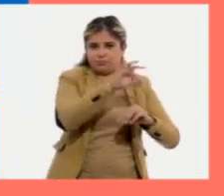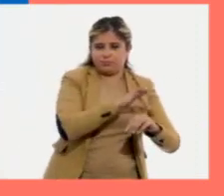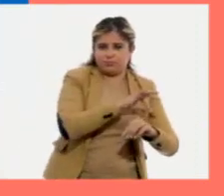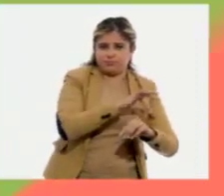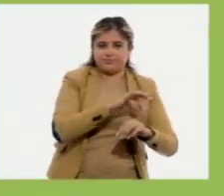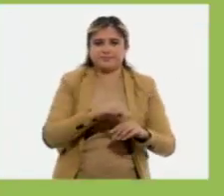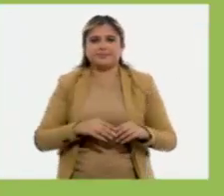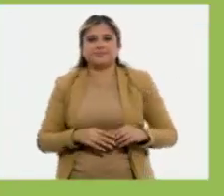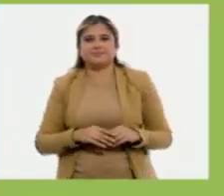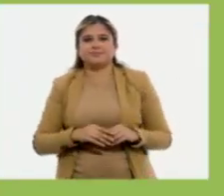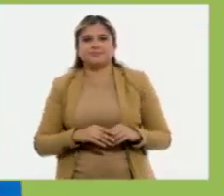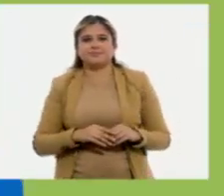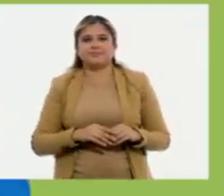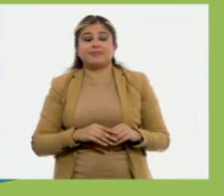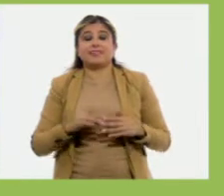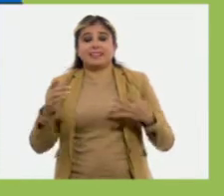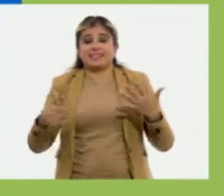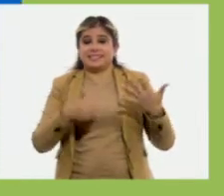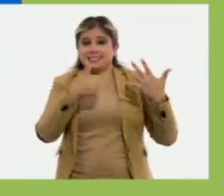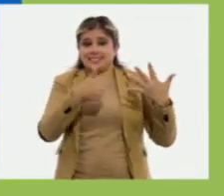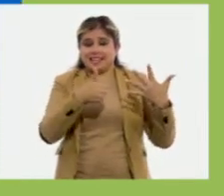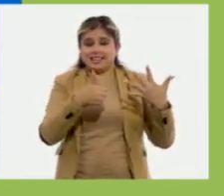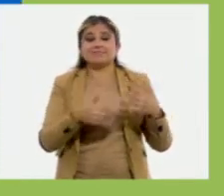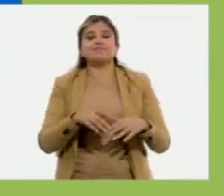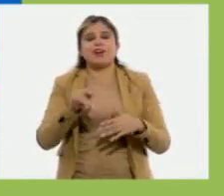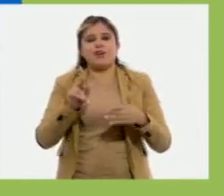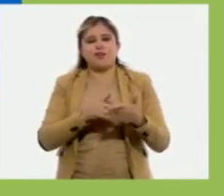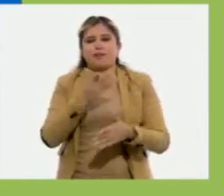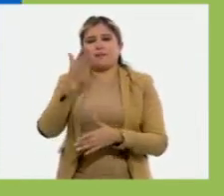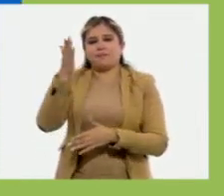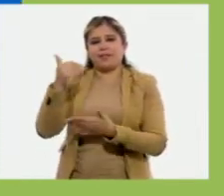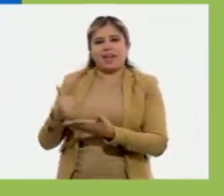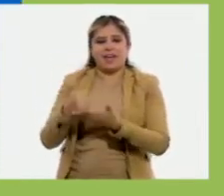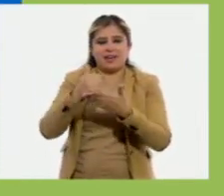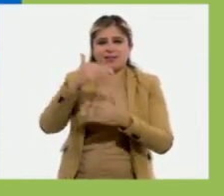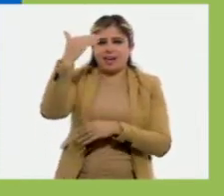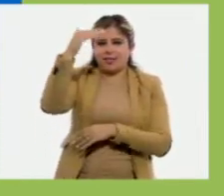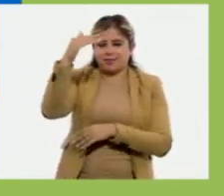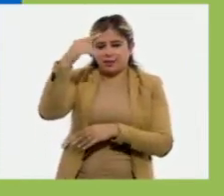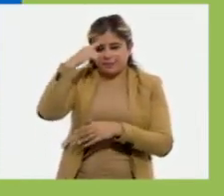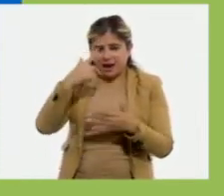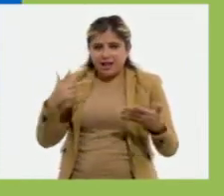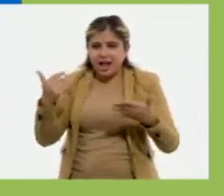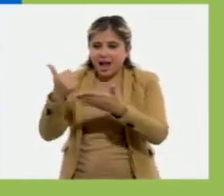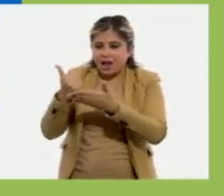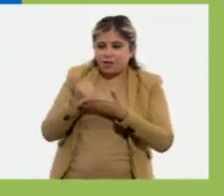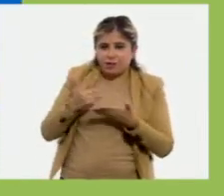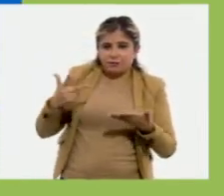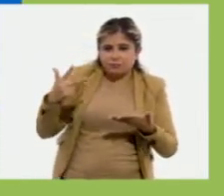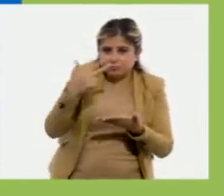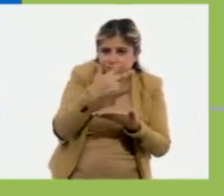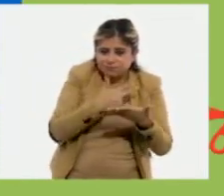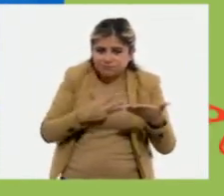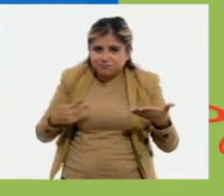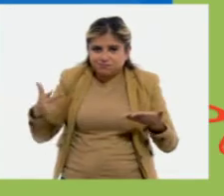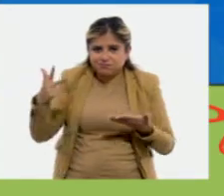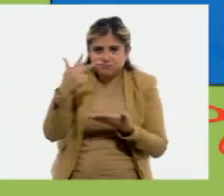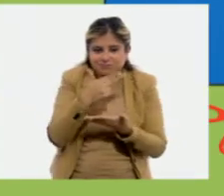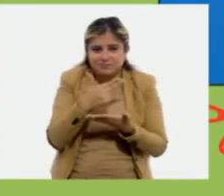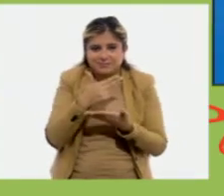abajo. 6. Nuevamente pide ayuda a un adulto para recortar las líneas marcadas. 6.